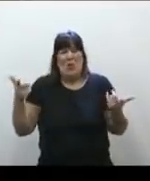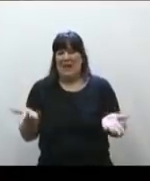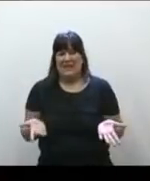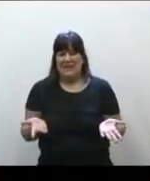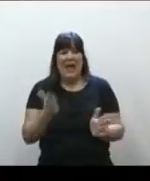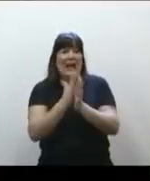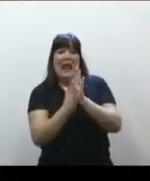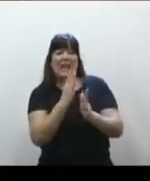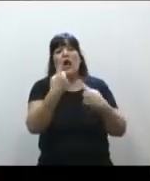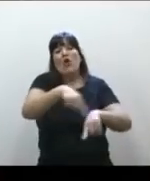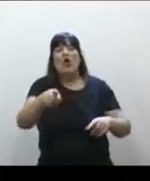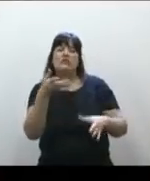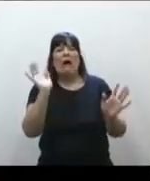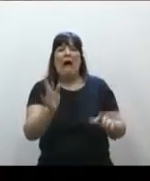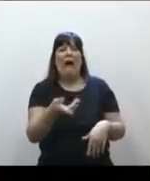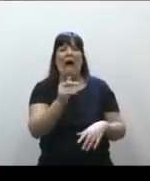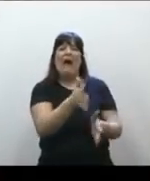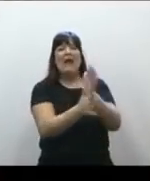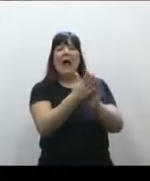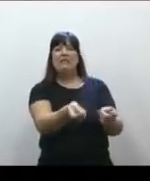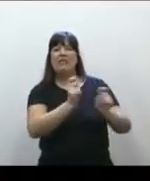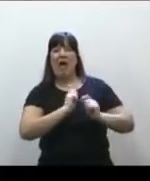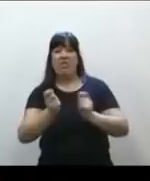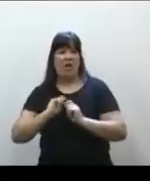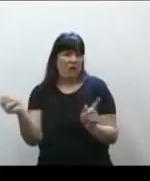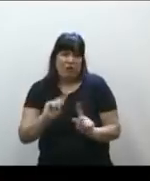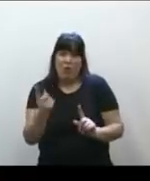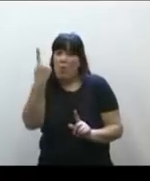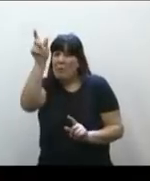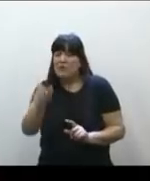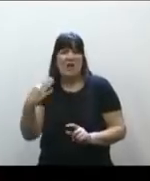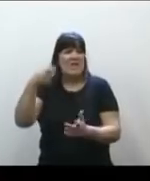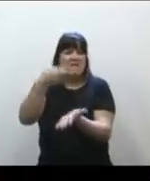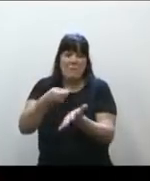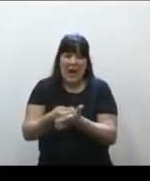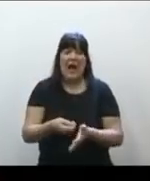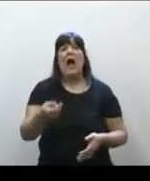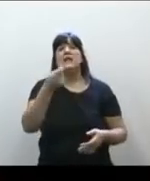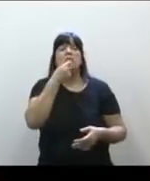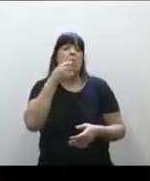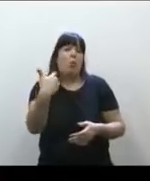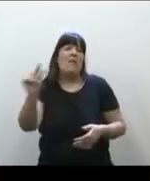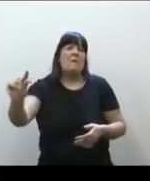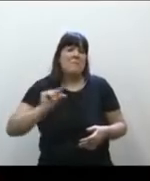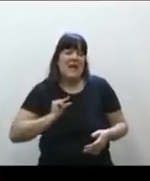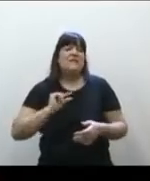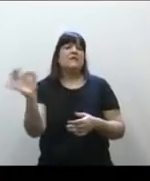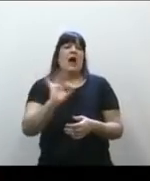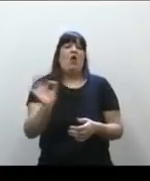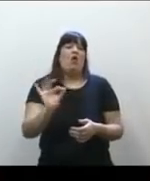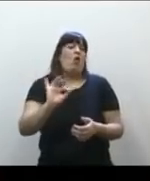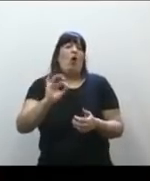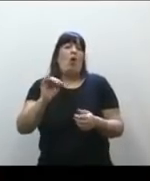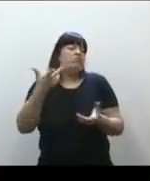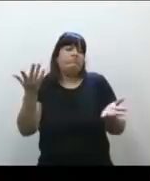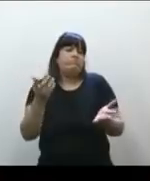Las cosas no son gratis. Las cosas alguien paga. Se paga o con deuda, o se paga con emisión monetaria, o se paga con